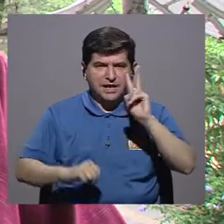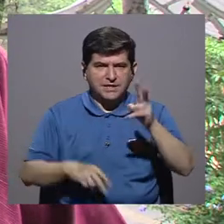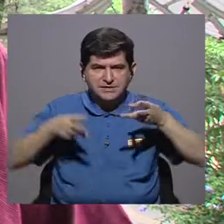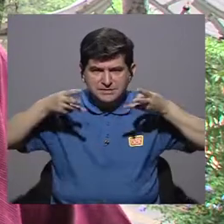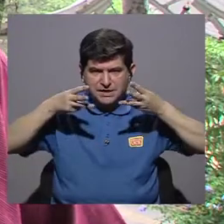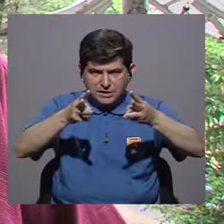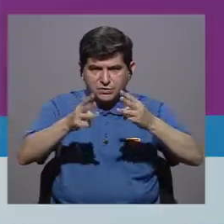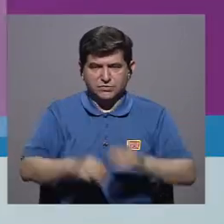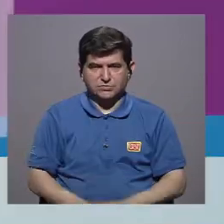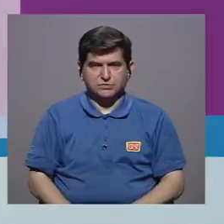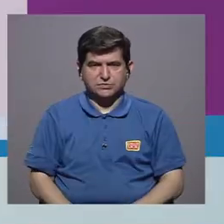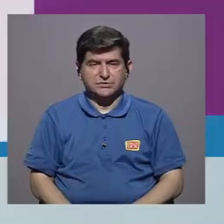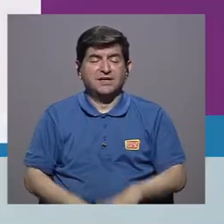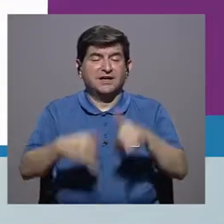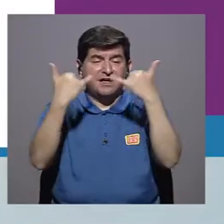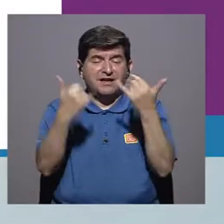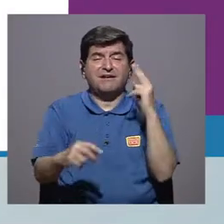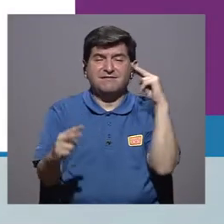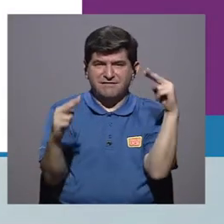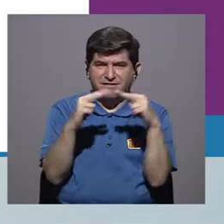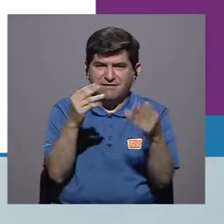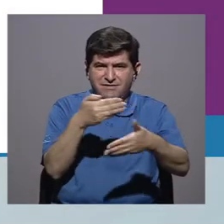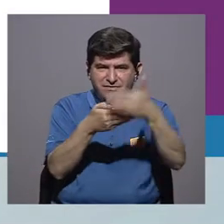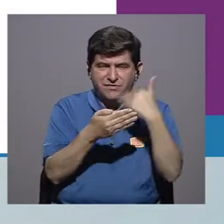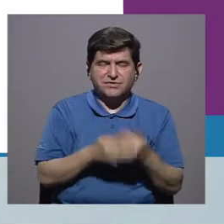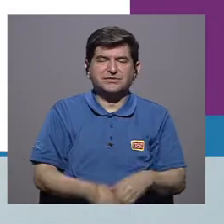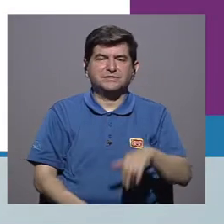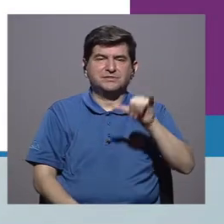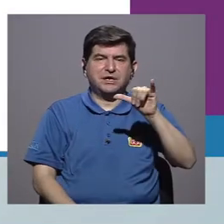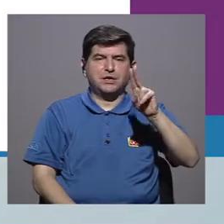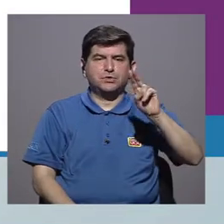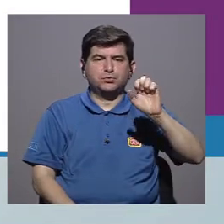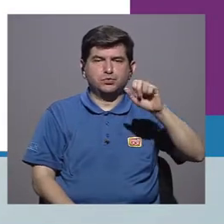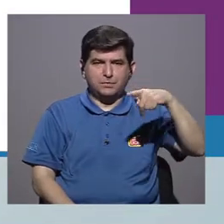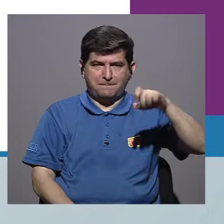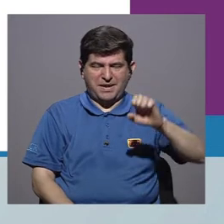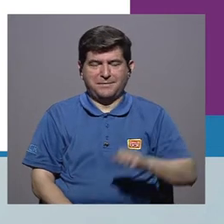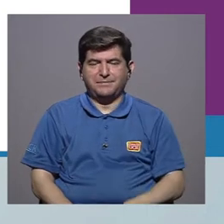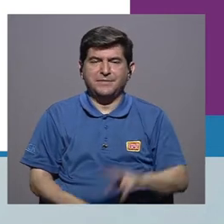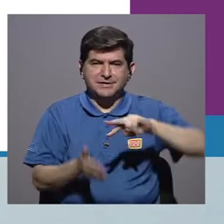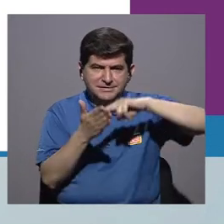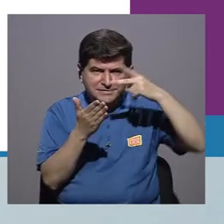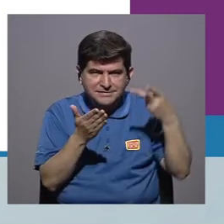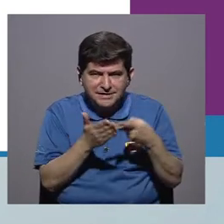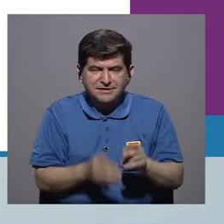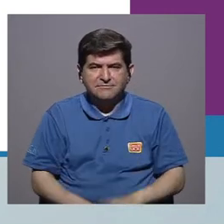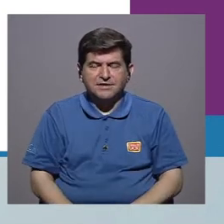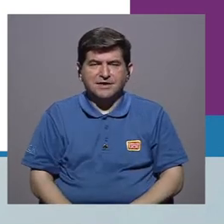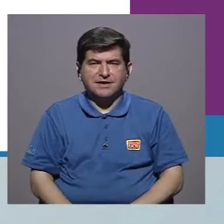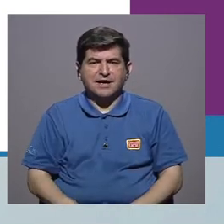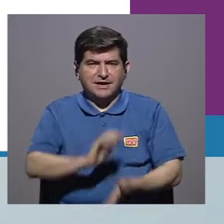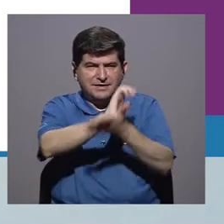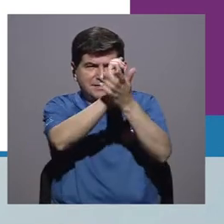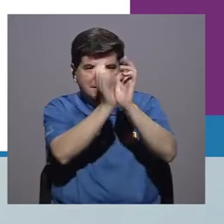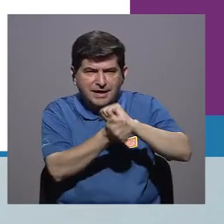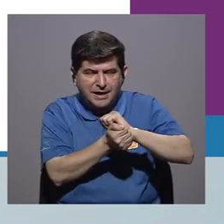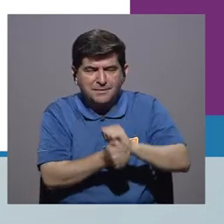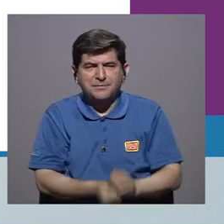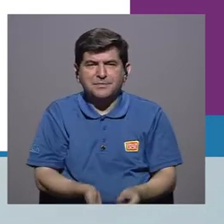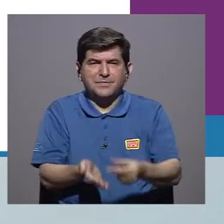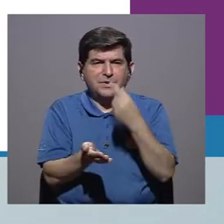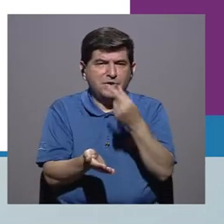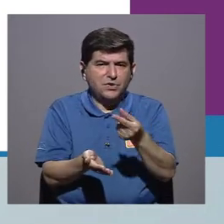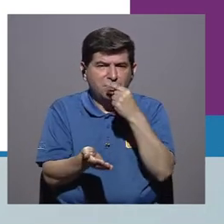analizan dos métodos, el método que ya se conocía que es el yuspe que consiste en hacer una alteración de